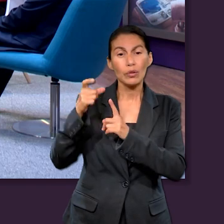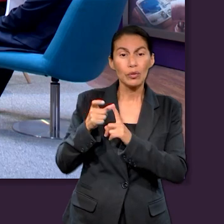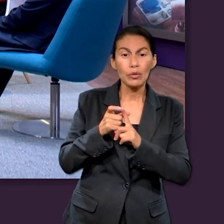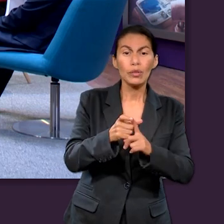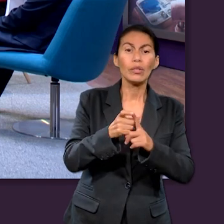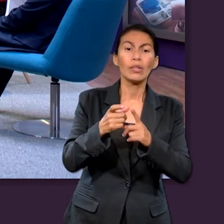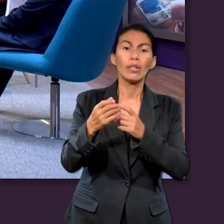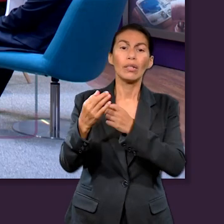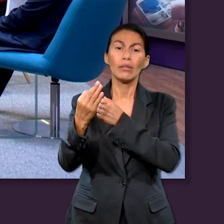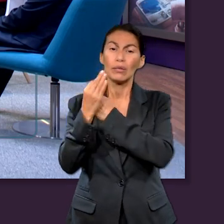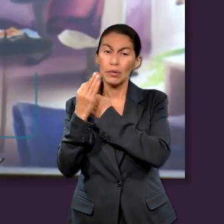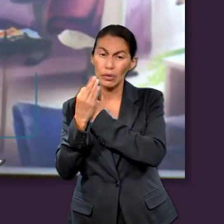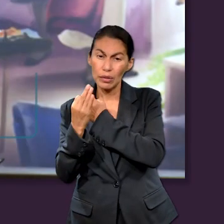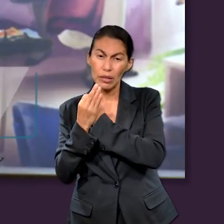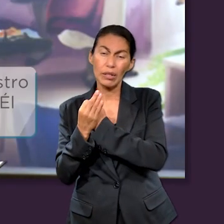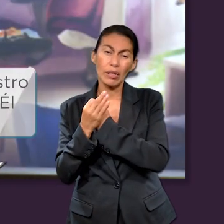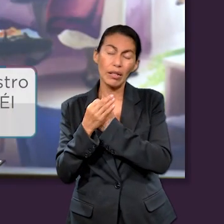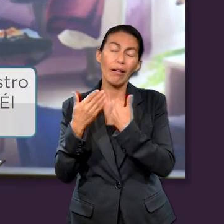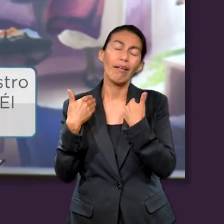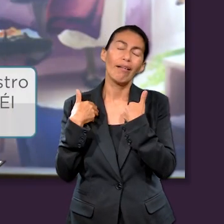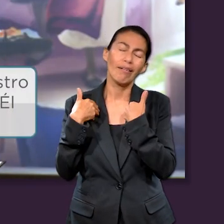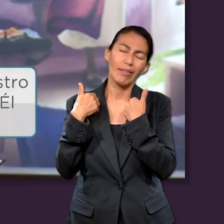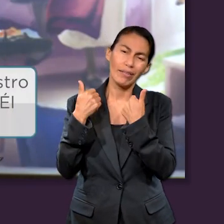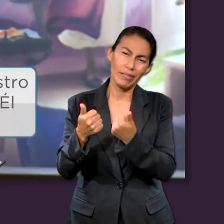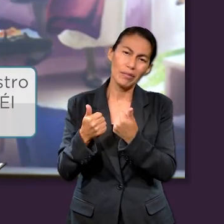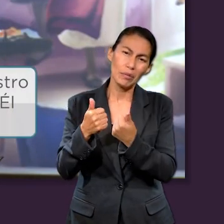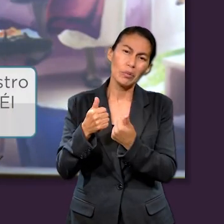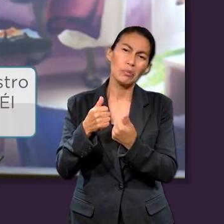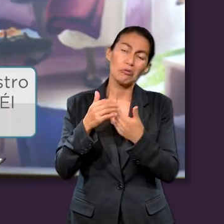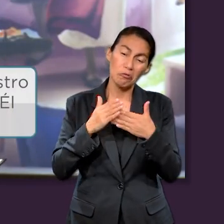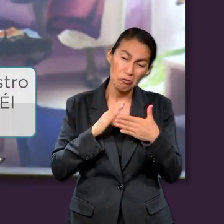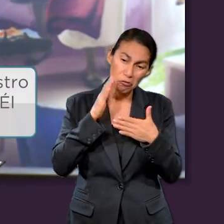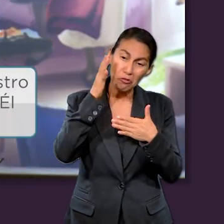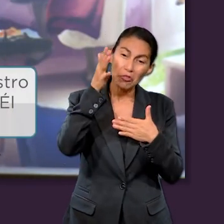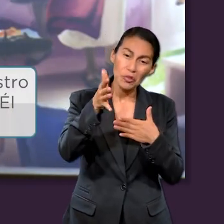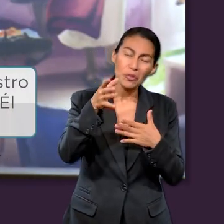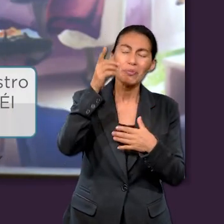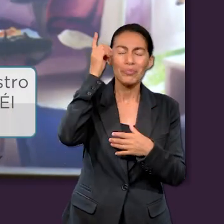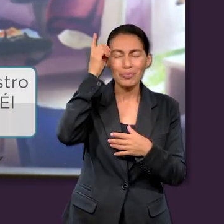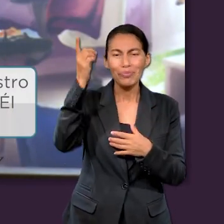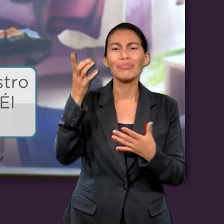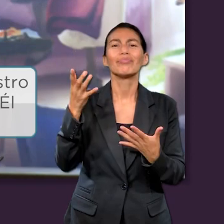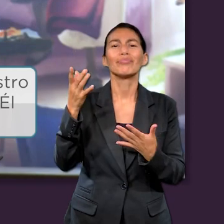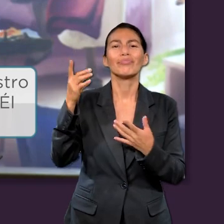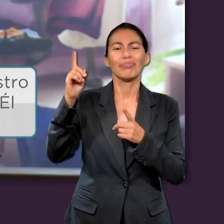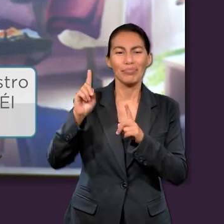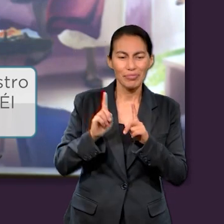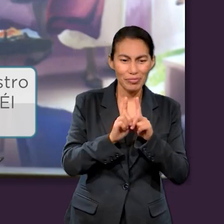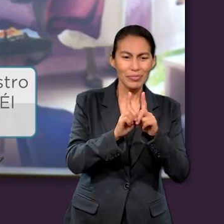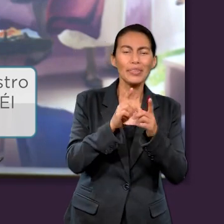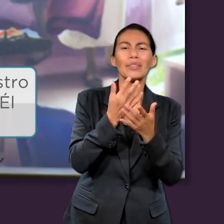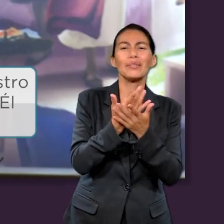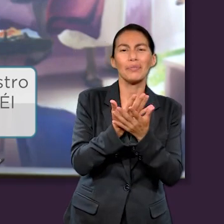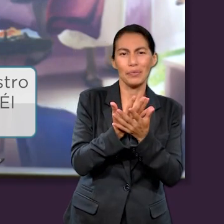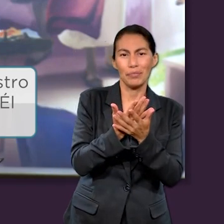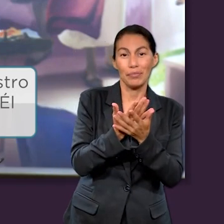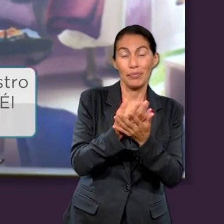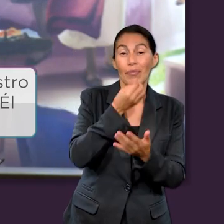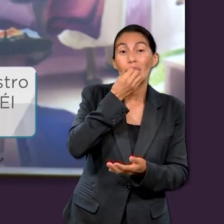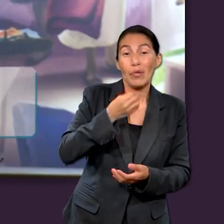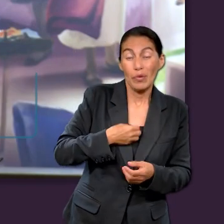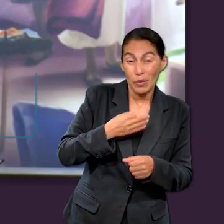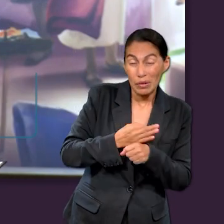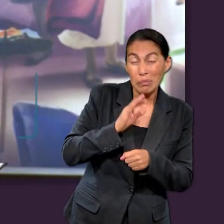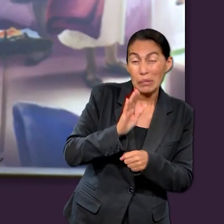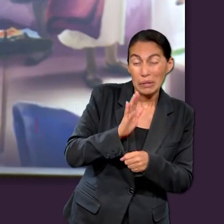a lo largo de nuestra vida, cuando empezamos a notar esa presencia, esa compañía, nos damos cuenta que podemos tener también esperanza para